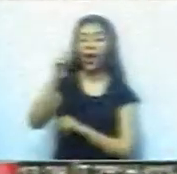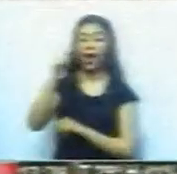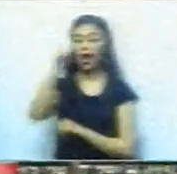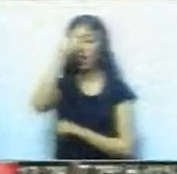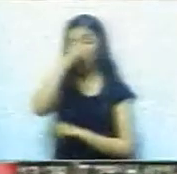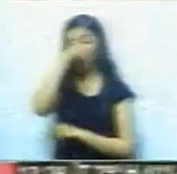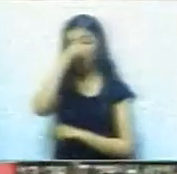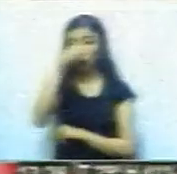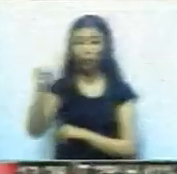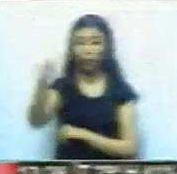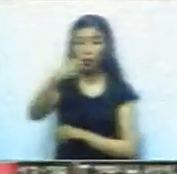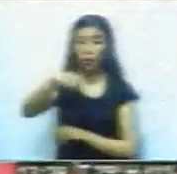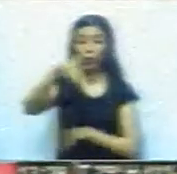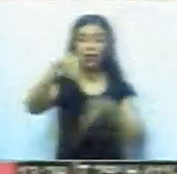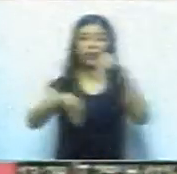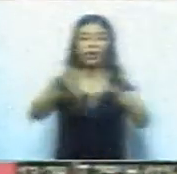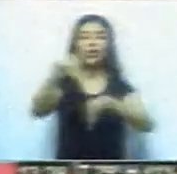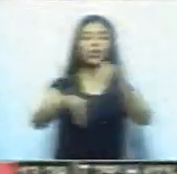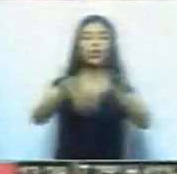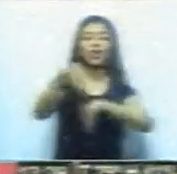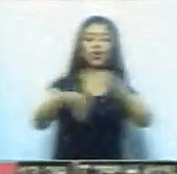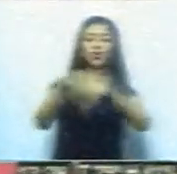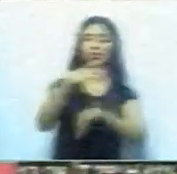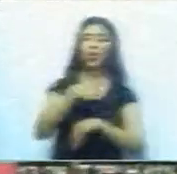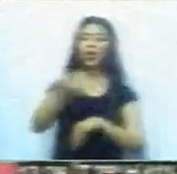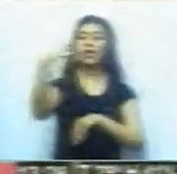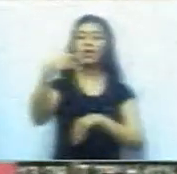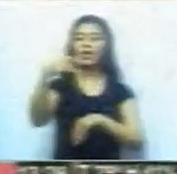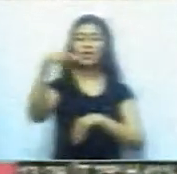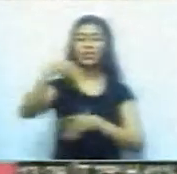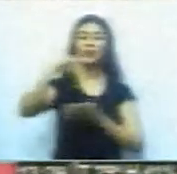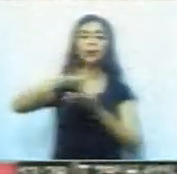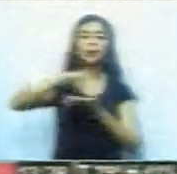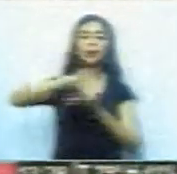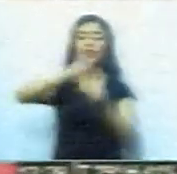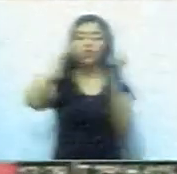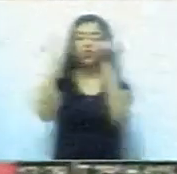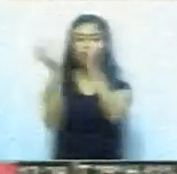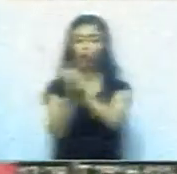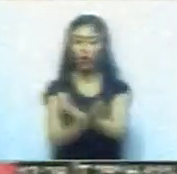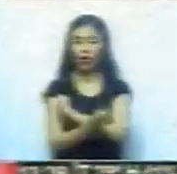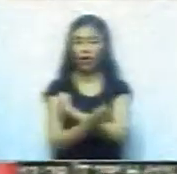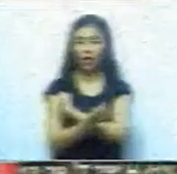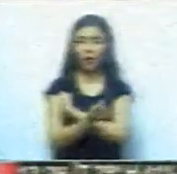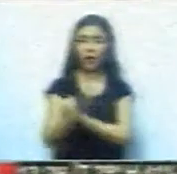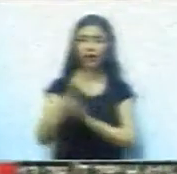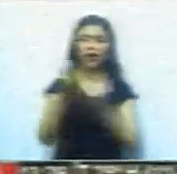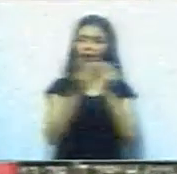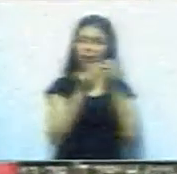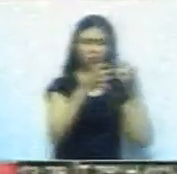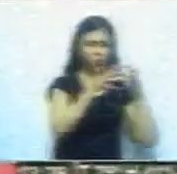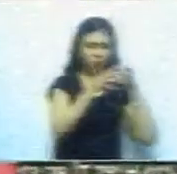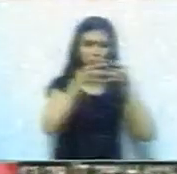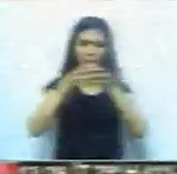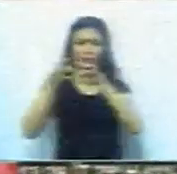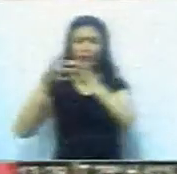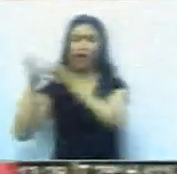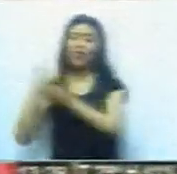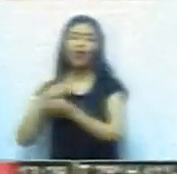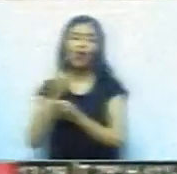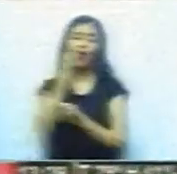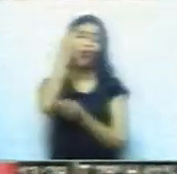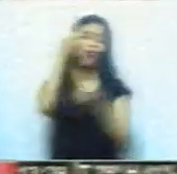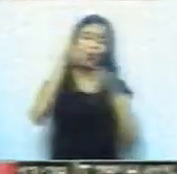vez por todas, para estar un poquito mejor acá en nuestro Perico. Nosotros somos simplemente una opción, estamos ahí prendiditos, digamos a